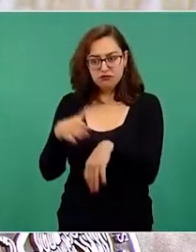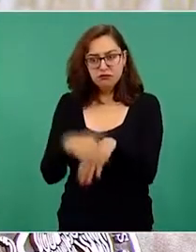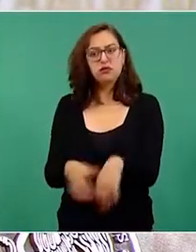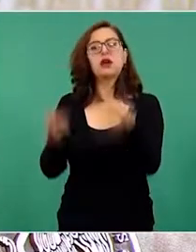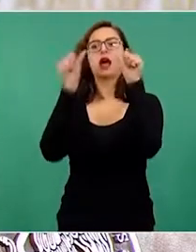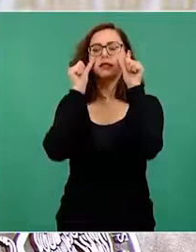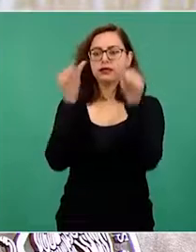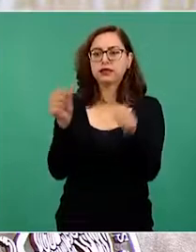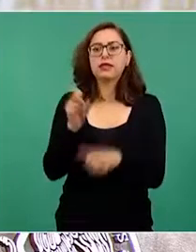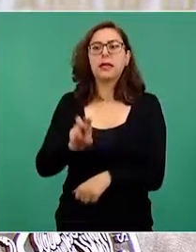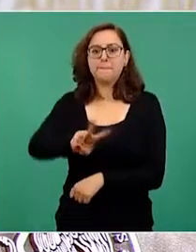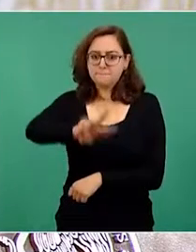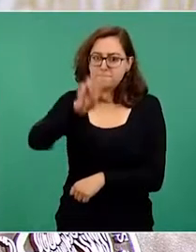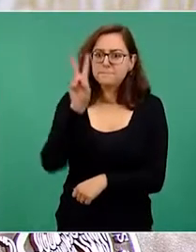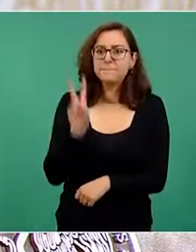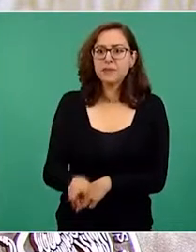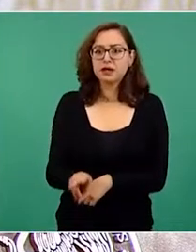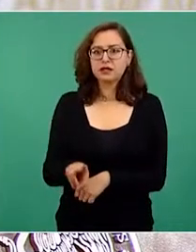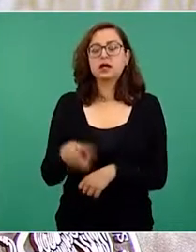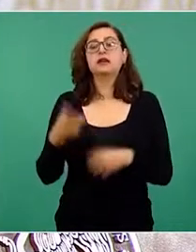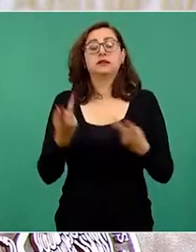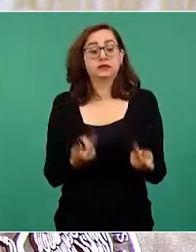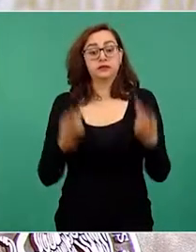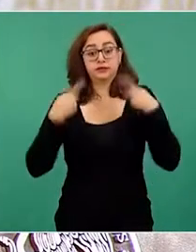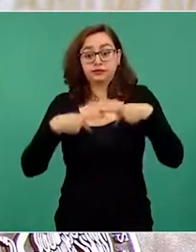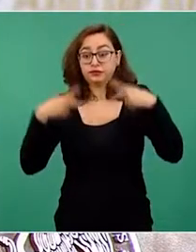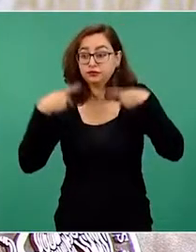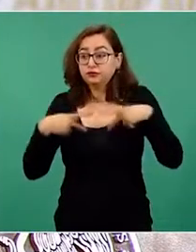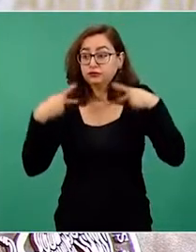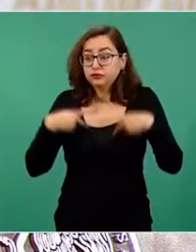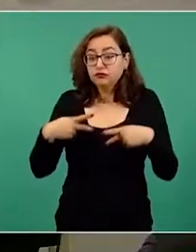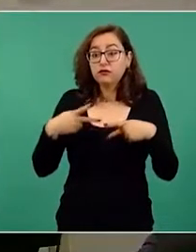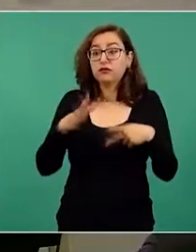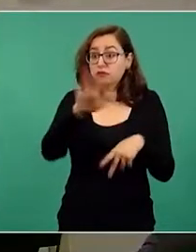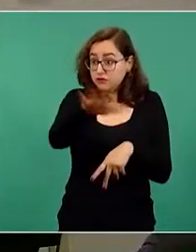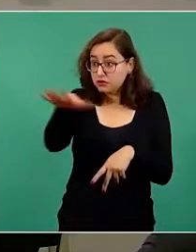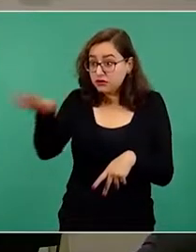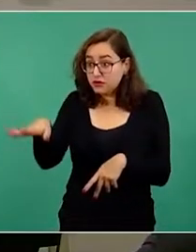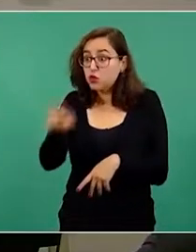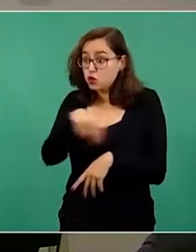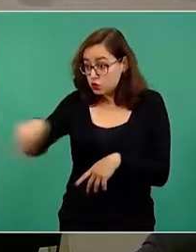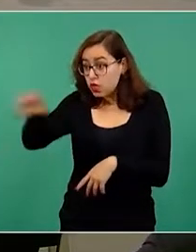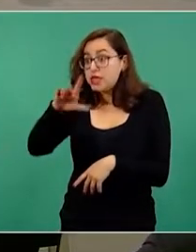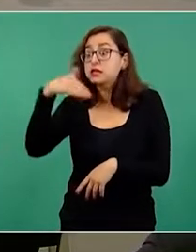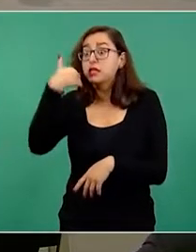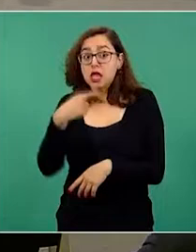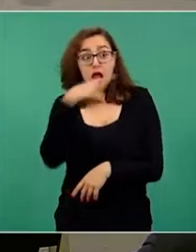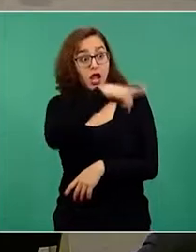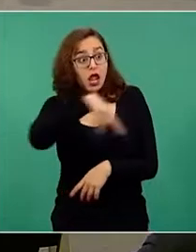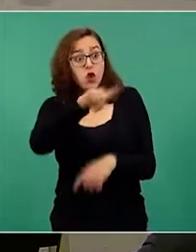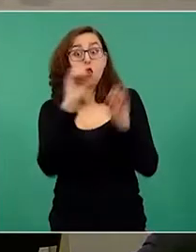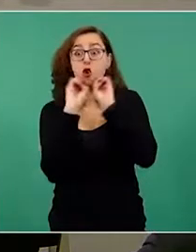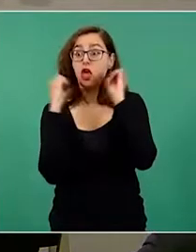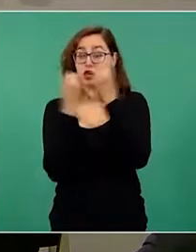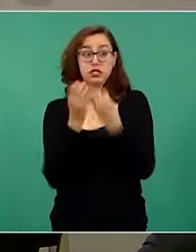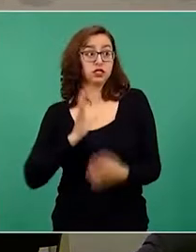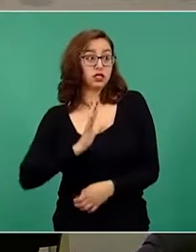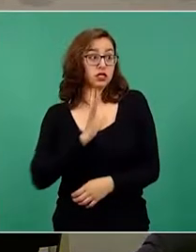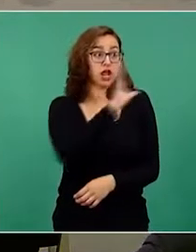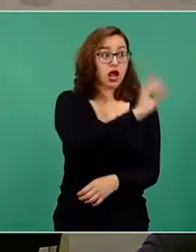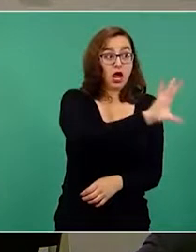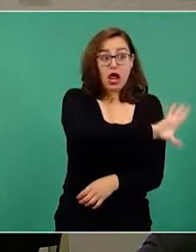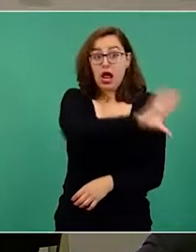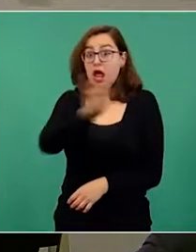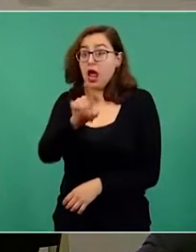preguntó a los pobladores si querían que le dieran la ayuda a las organizaciones para que ellas las repartieran, respondieron al